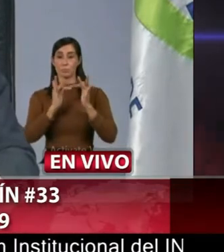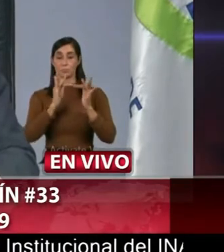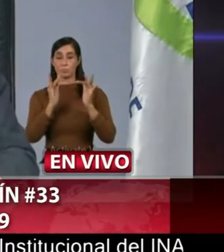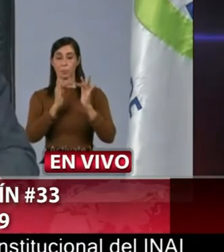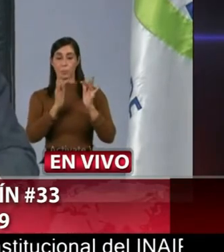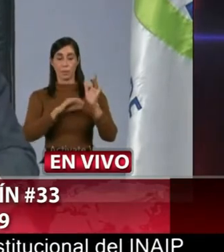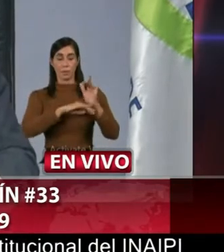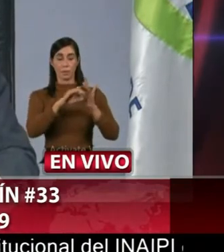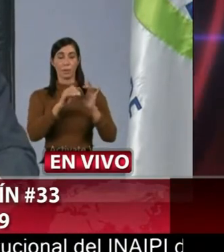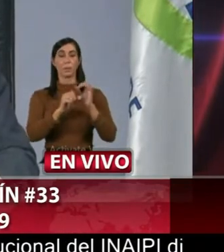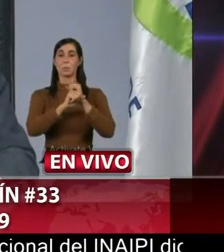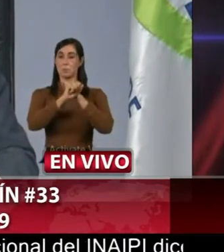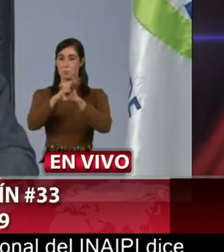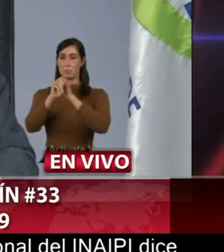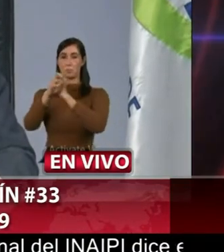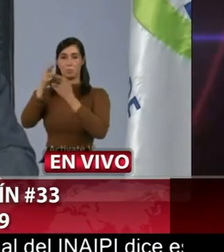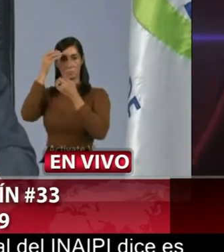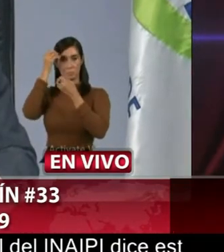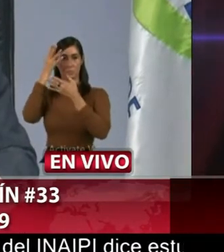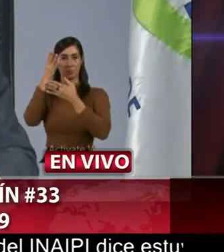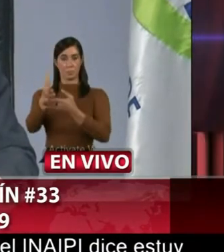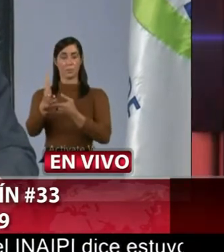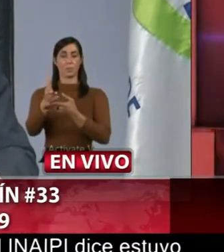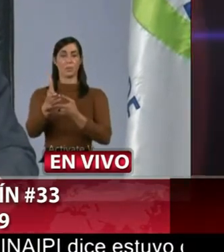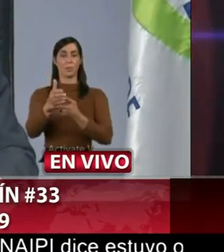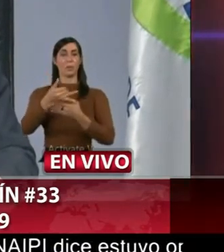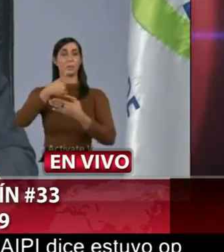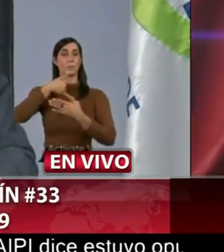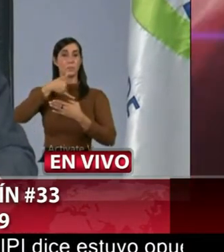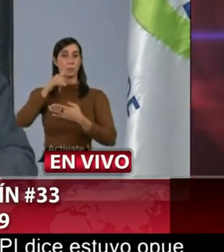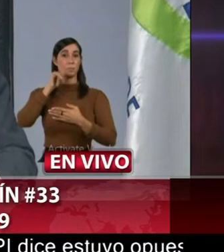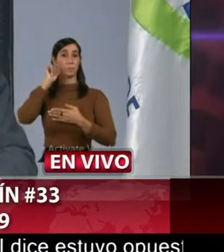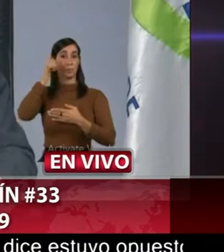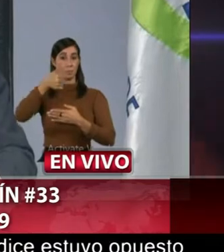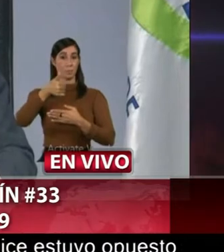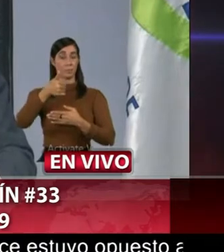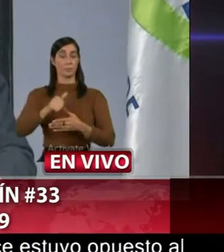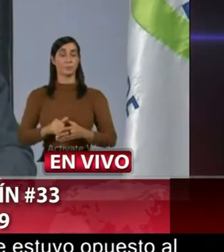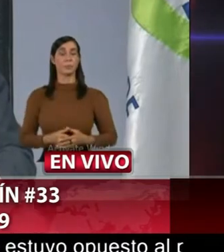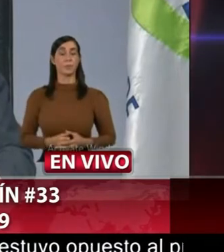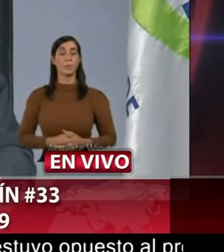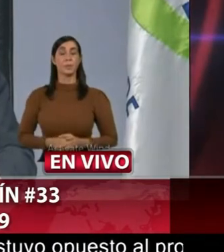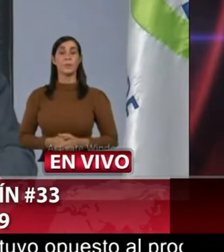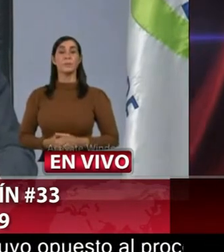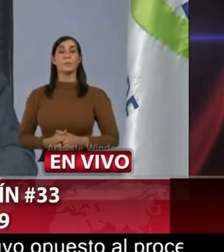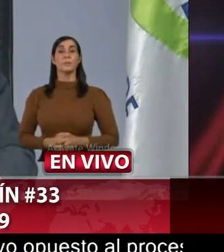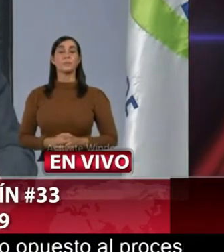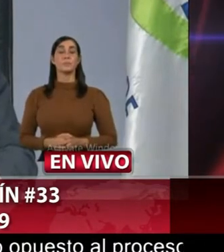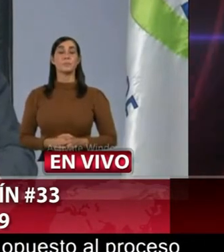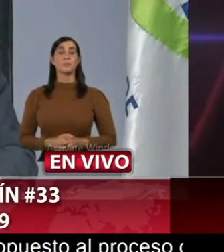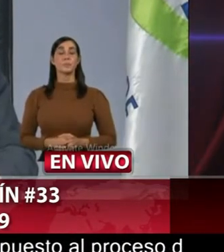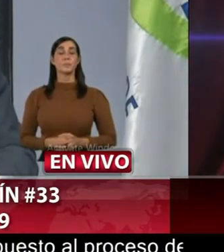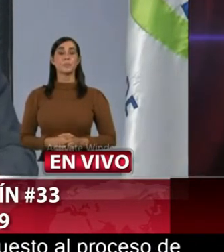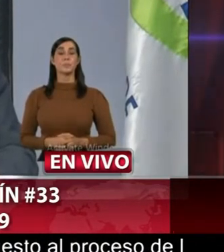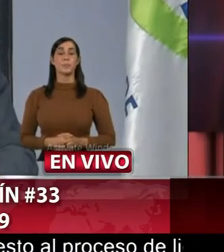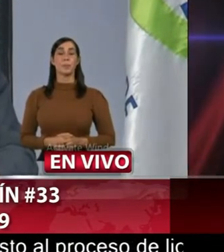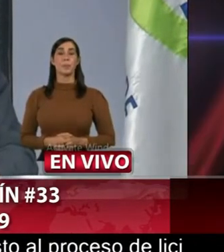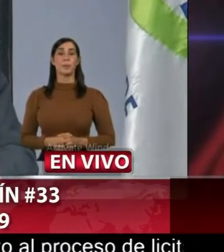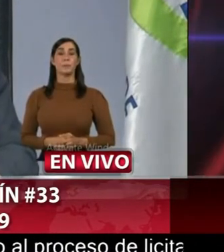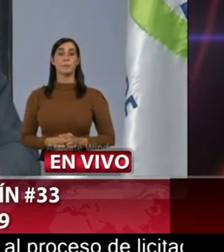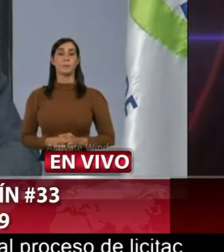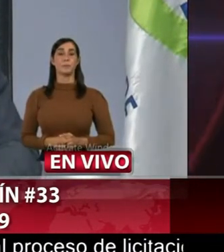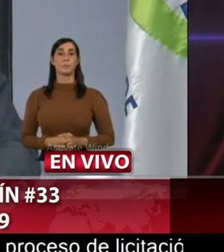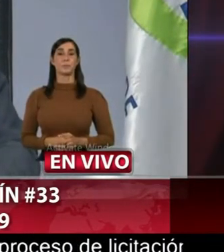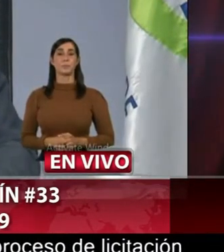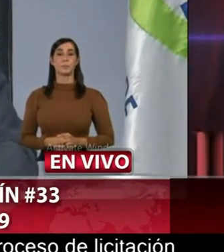el boletín correspondiente al día de mañana. Igualmente, informamos